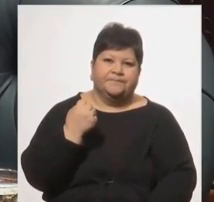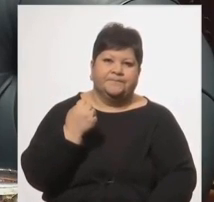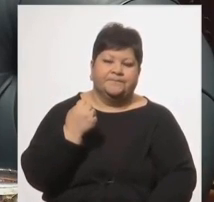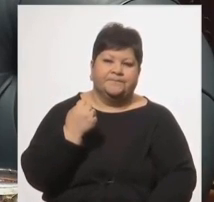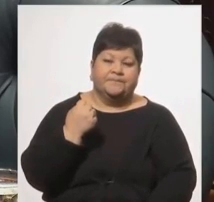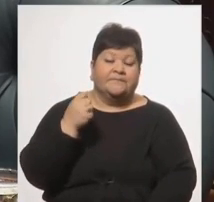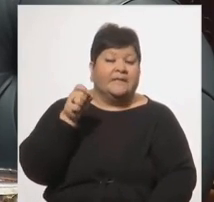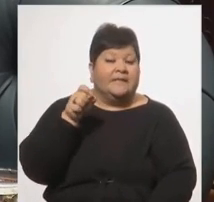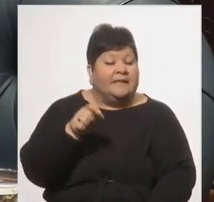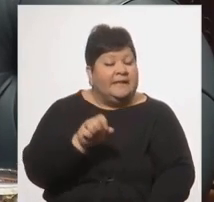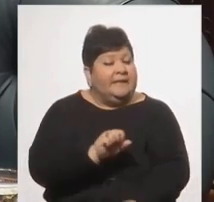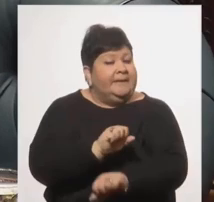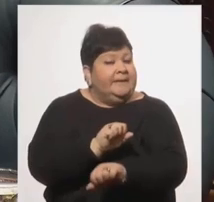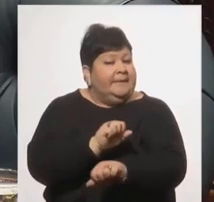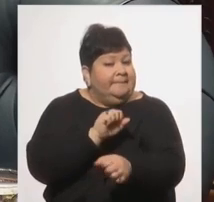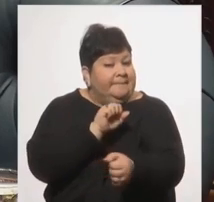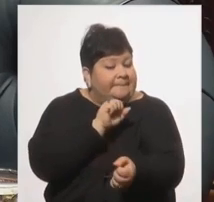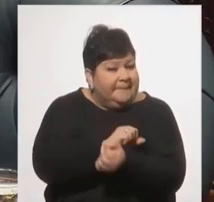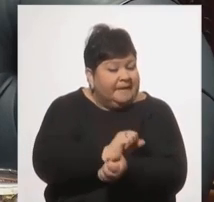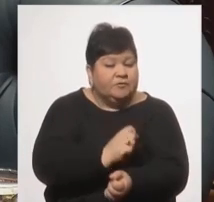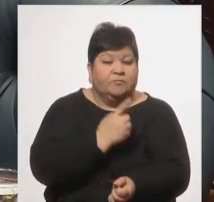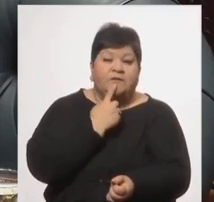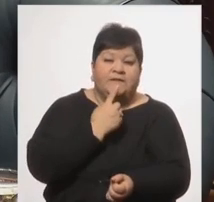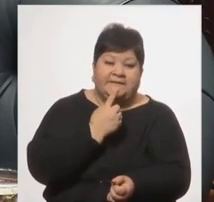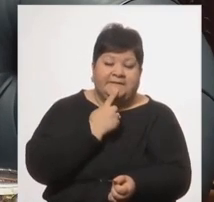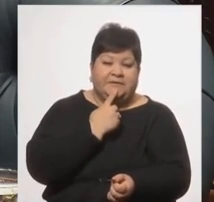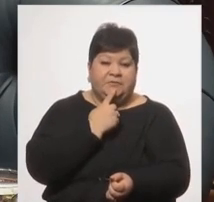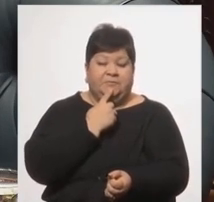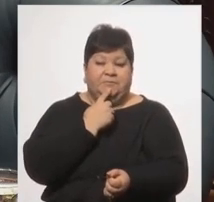Preso político, rehén de la dictadura,